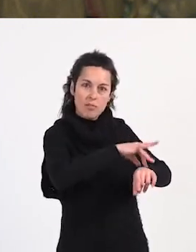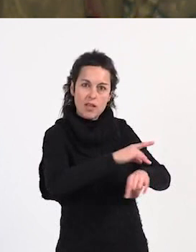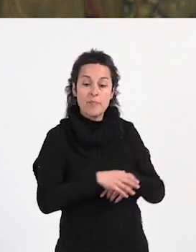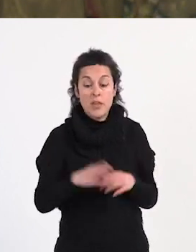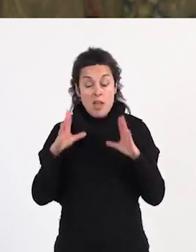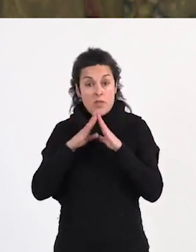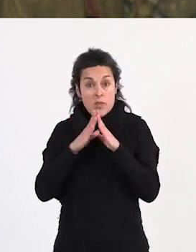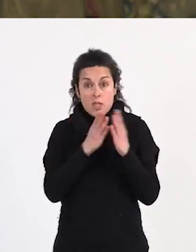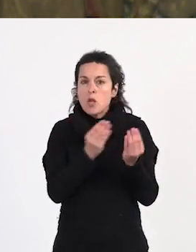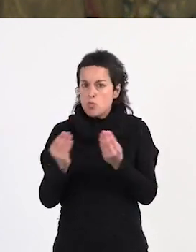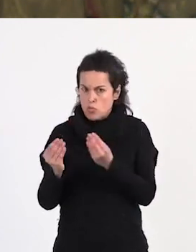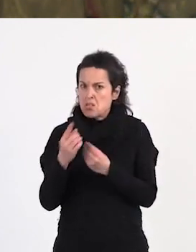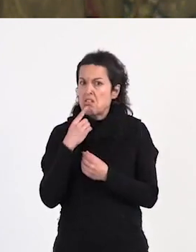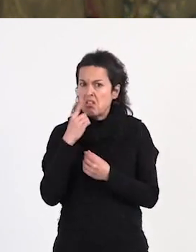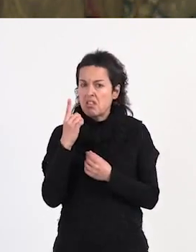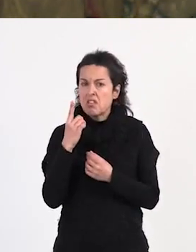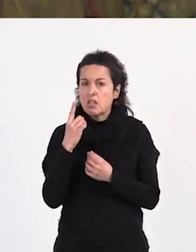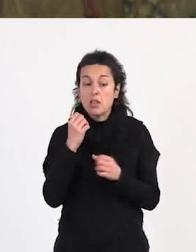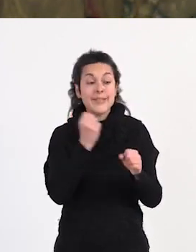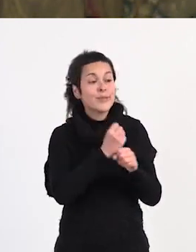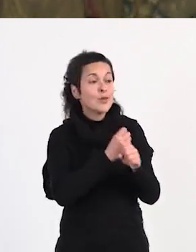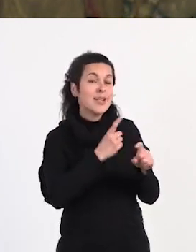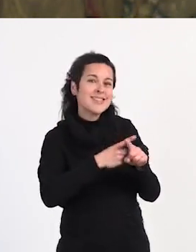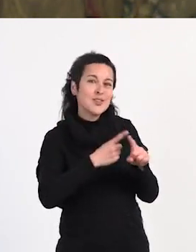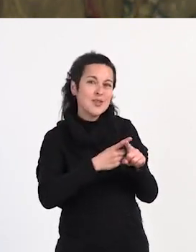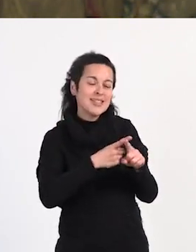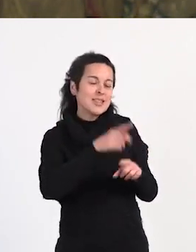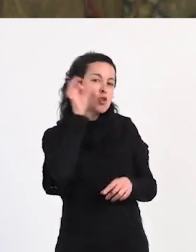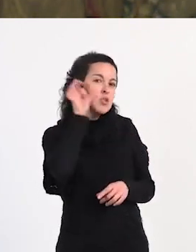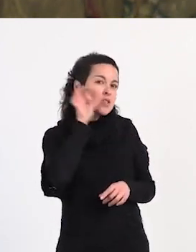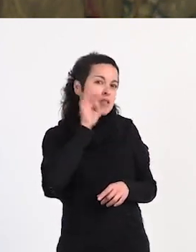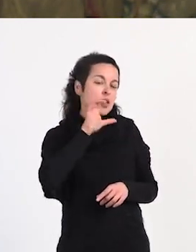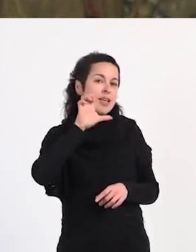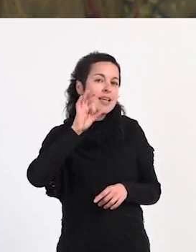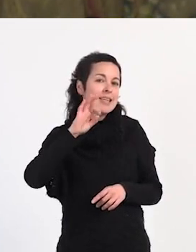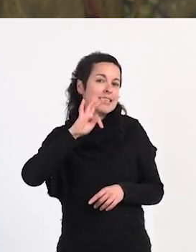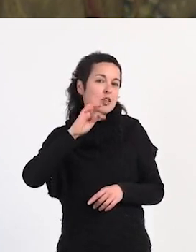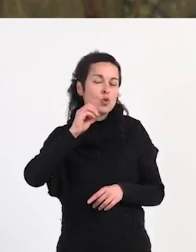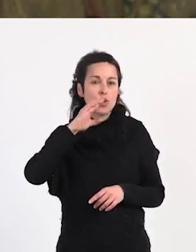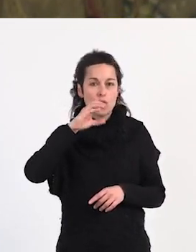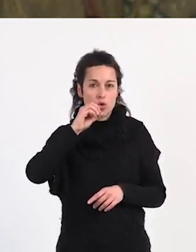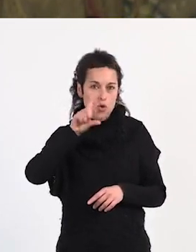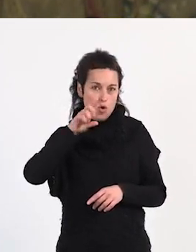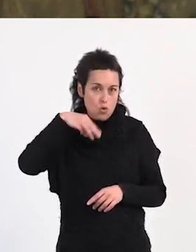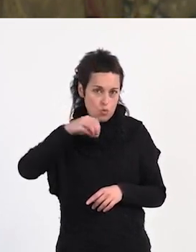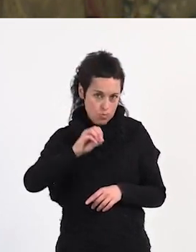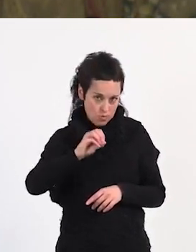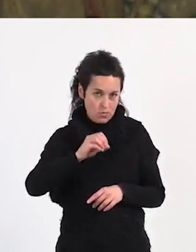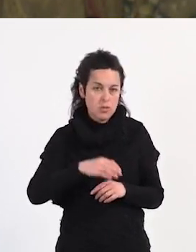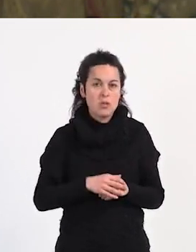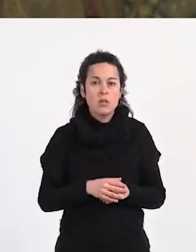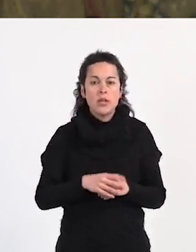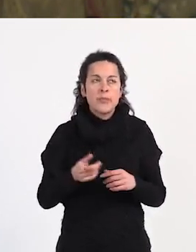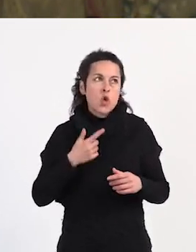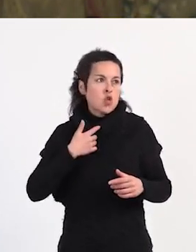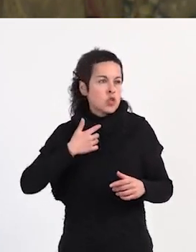han llegado a decir que las trabajadoras sexuales sufrimos el síndrome de Estocolmo, entre otras cosas, que